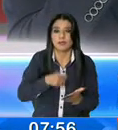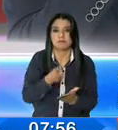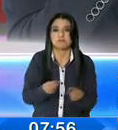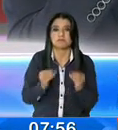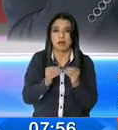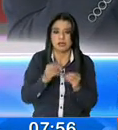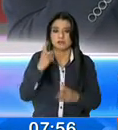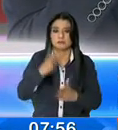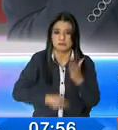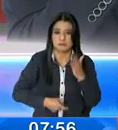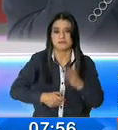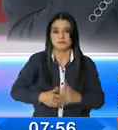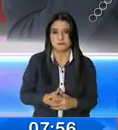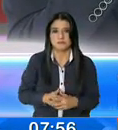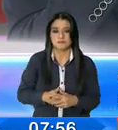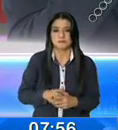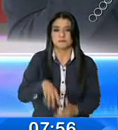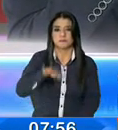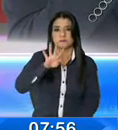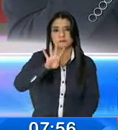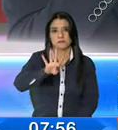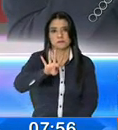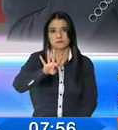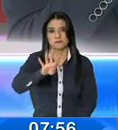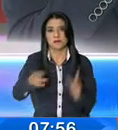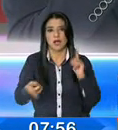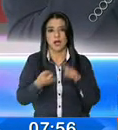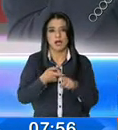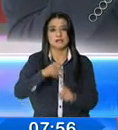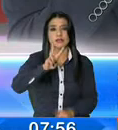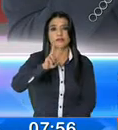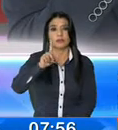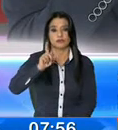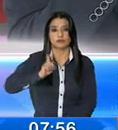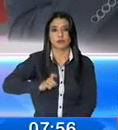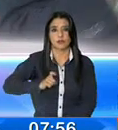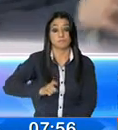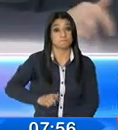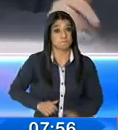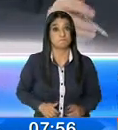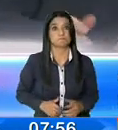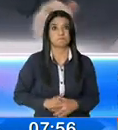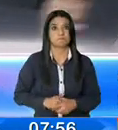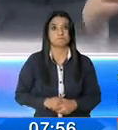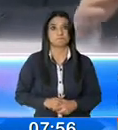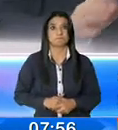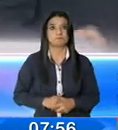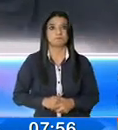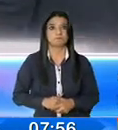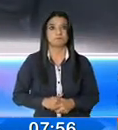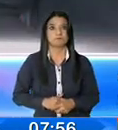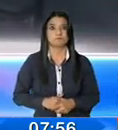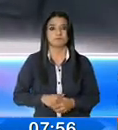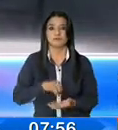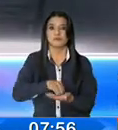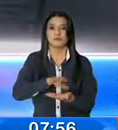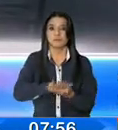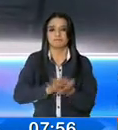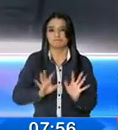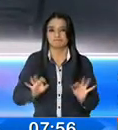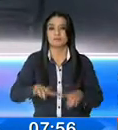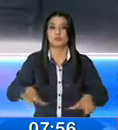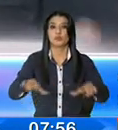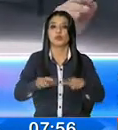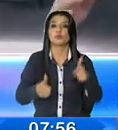que llegaría de 4 a 21 salarios mínimos vitales. Ok, no se ha explicado todavía cuáles son los sitios,